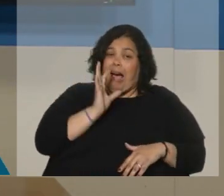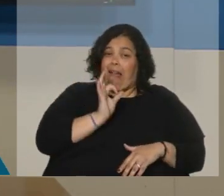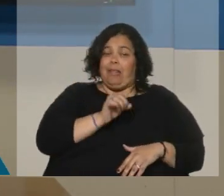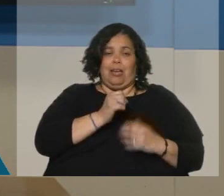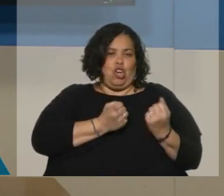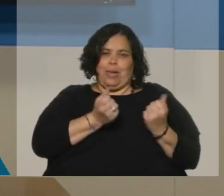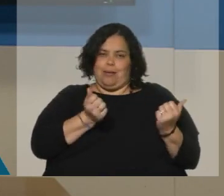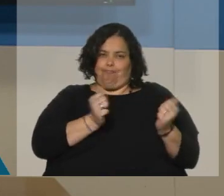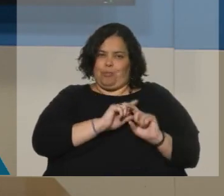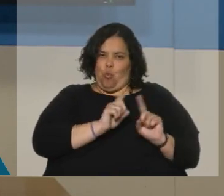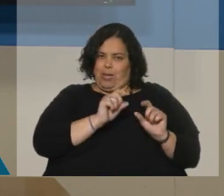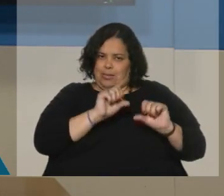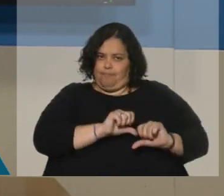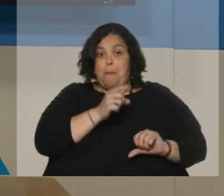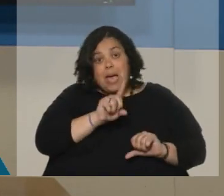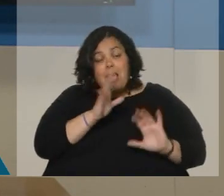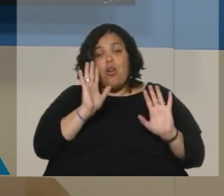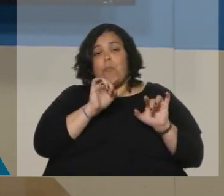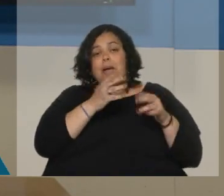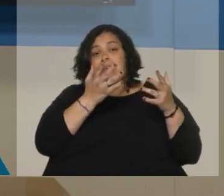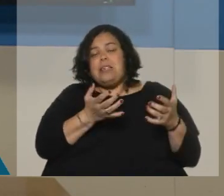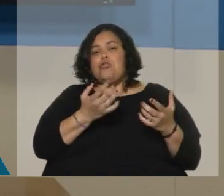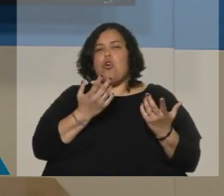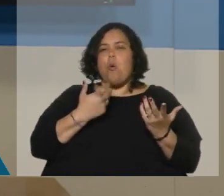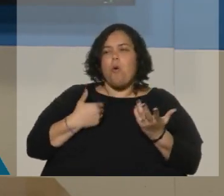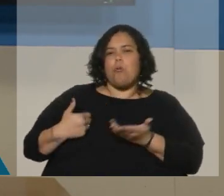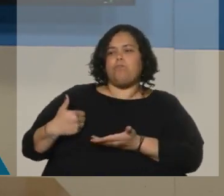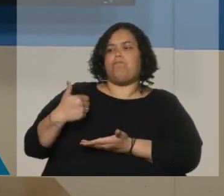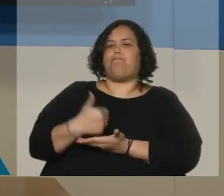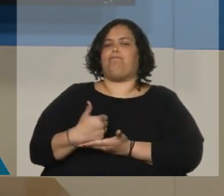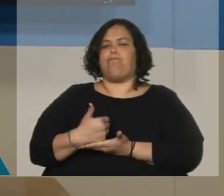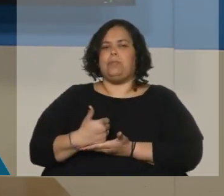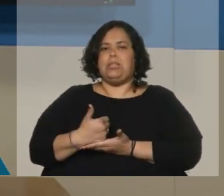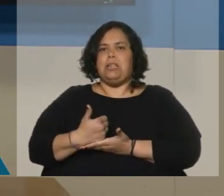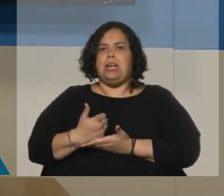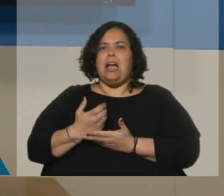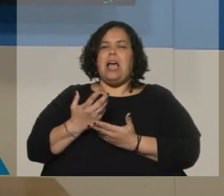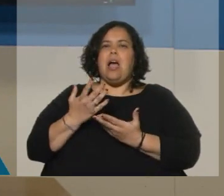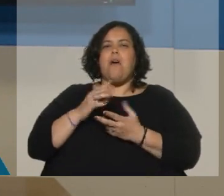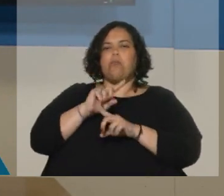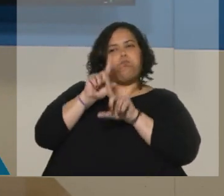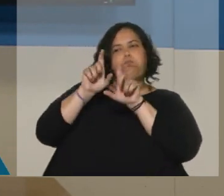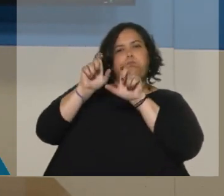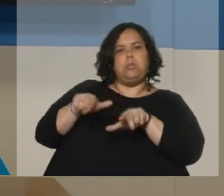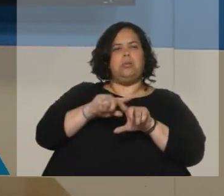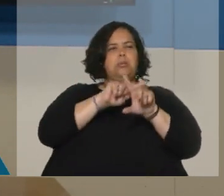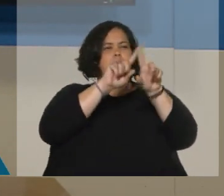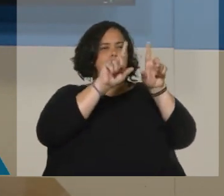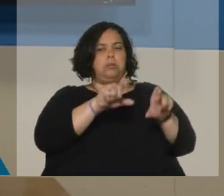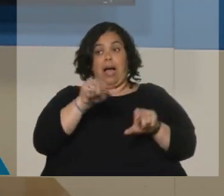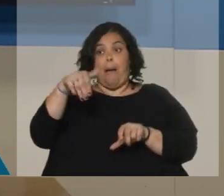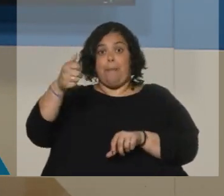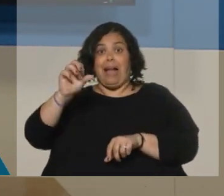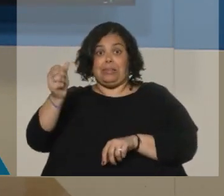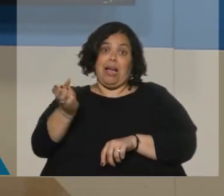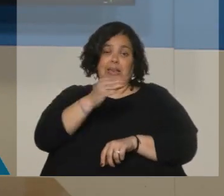que intentó de alguna manera ubicarse en el centro de la escena cuestionando a ambos, cuestionando a Massa y